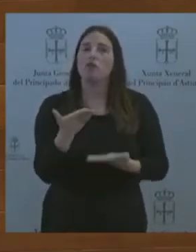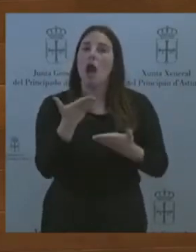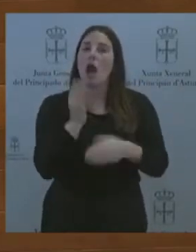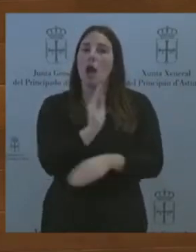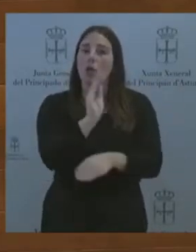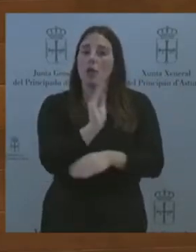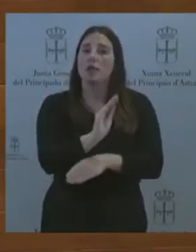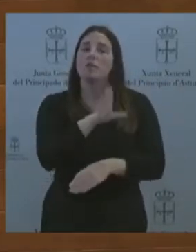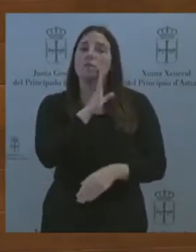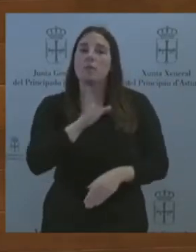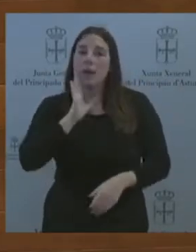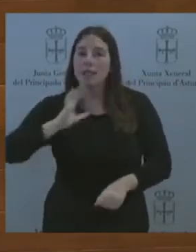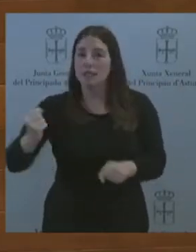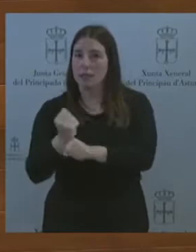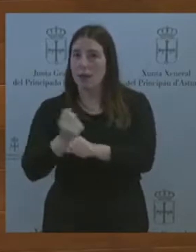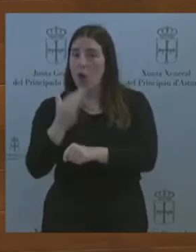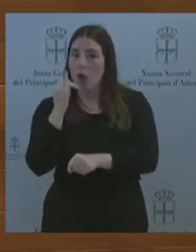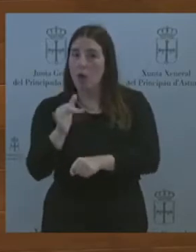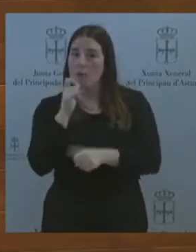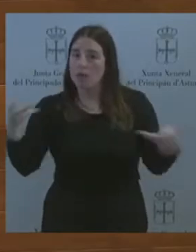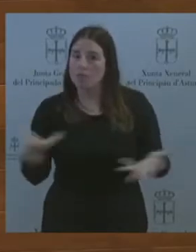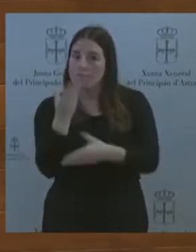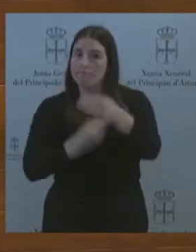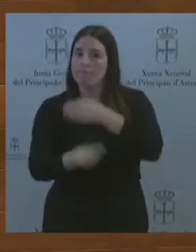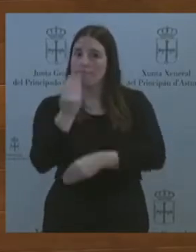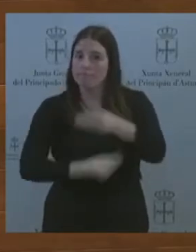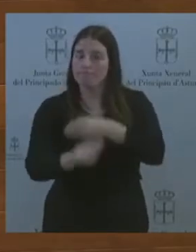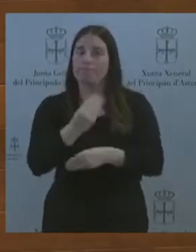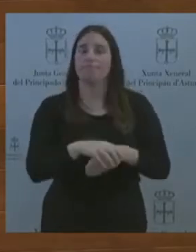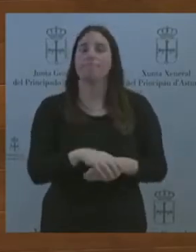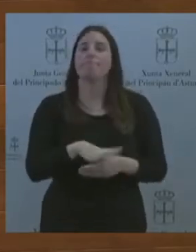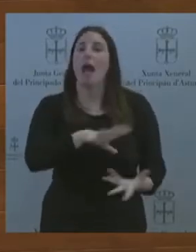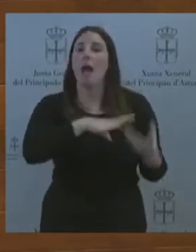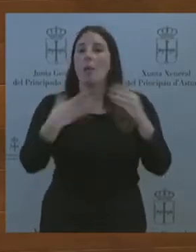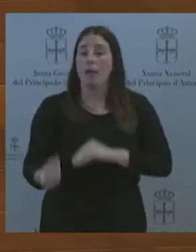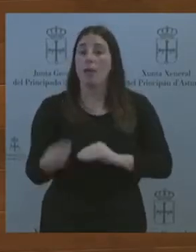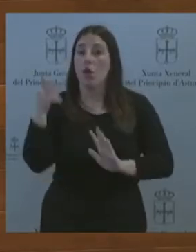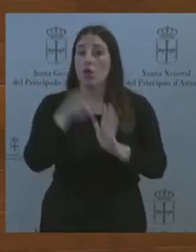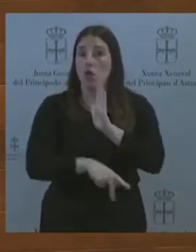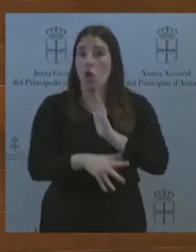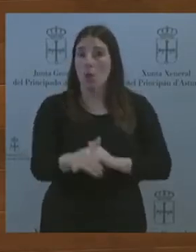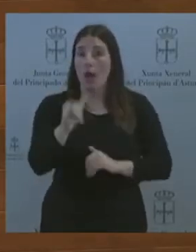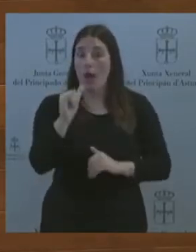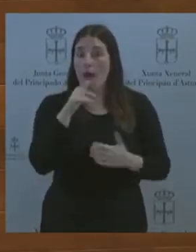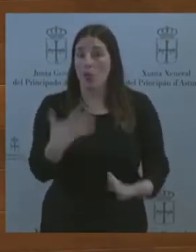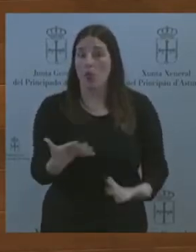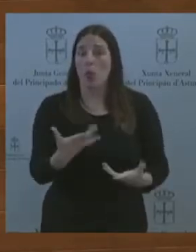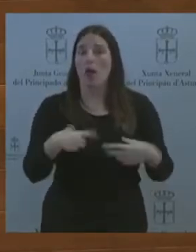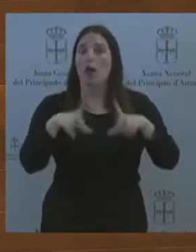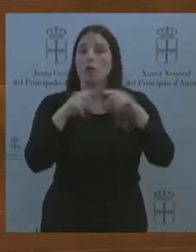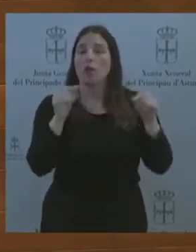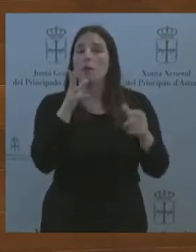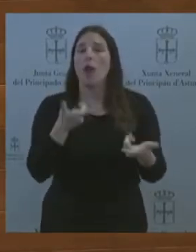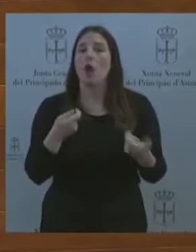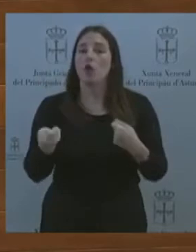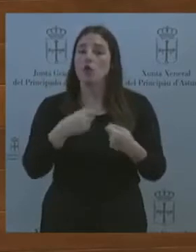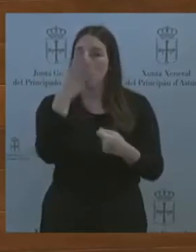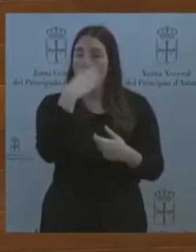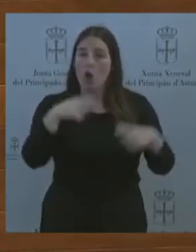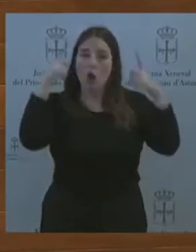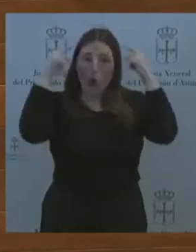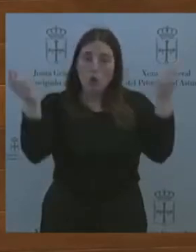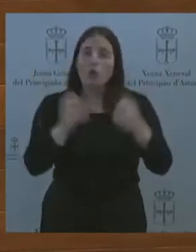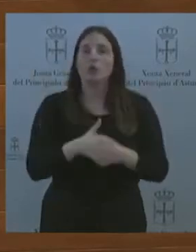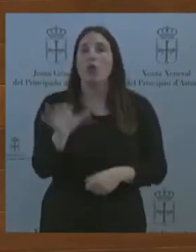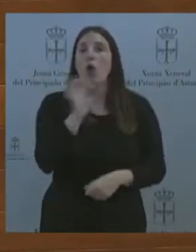supuesto, la aplicación inmediata a la normativa existente en Asturias para el control de lobos, solventar los problemas existentes en las infraestructuras